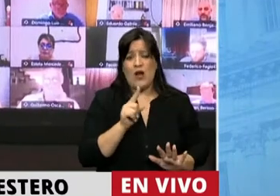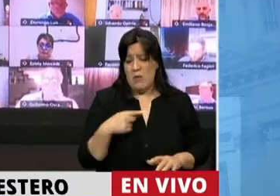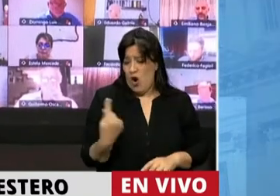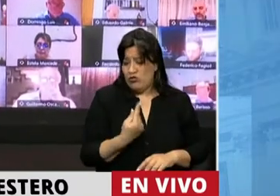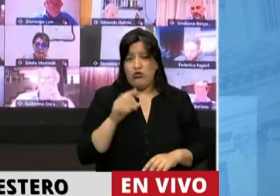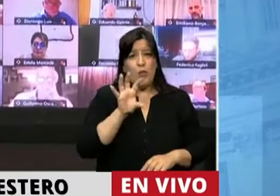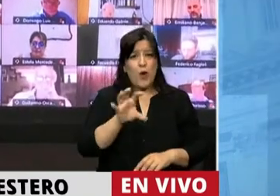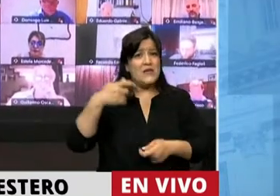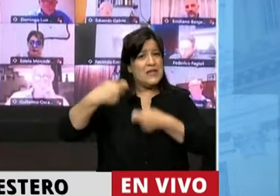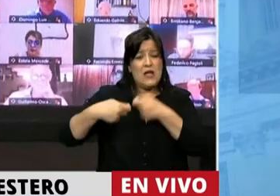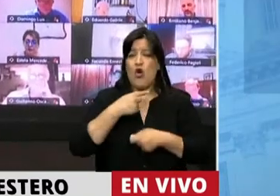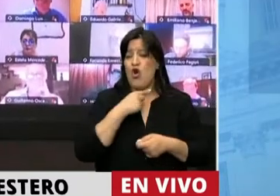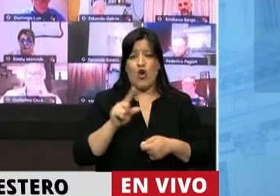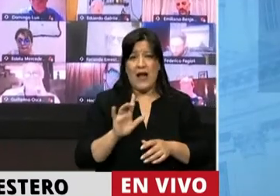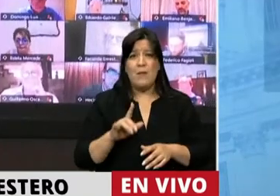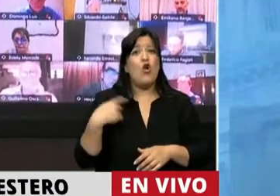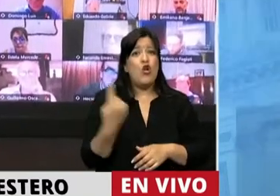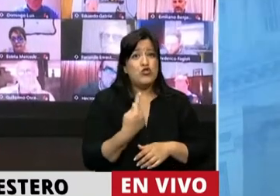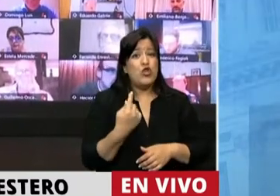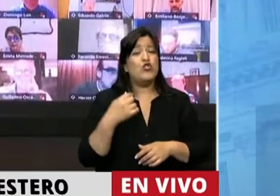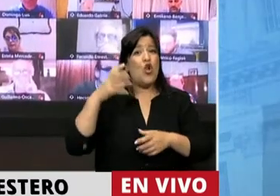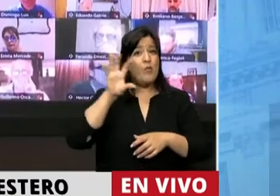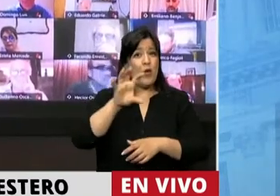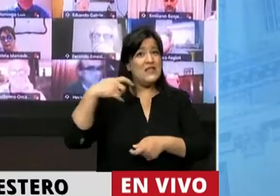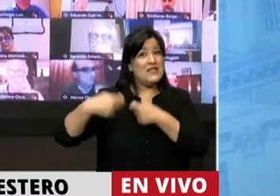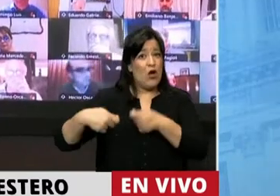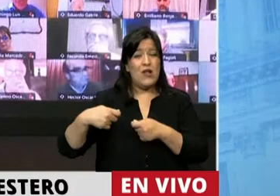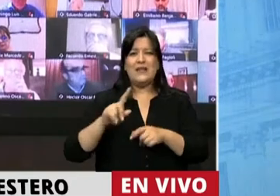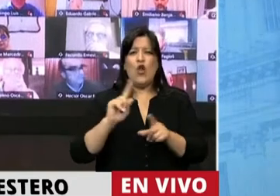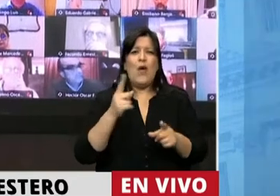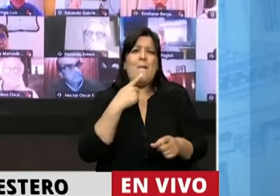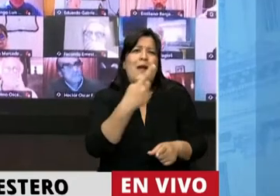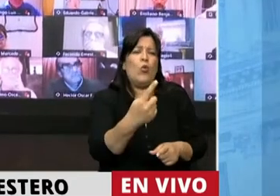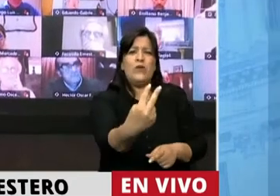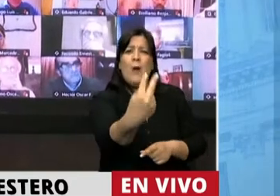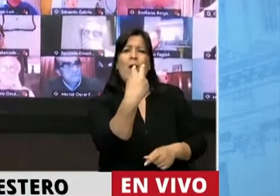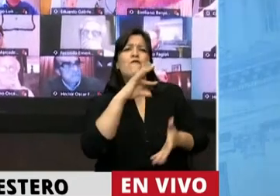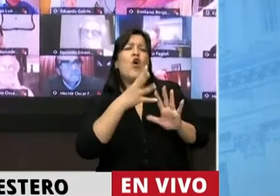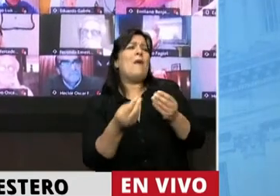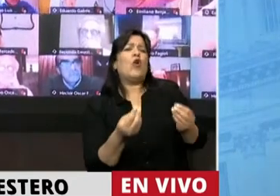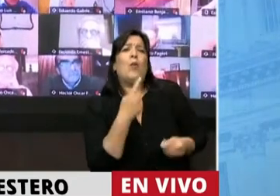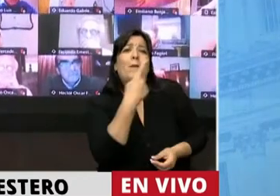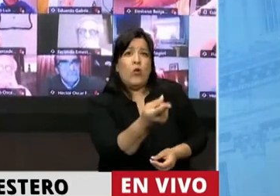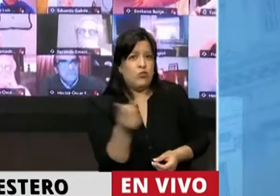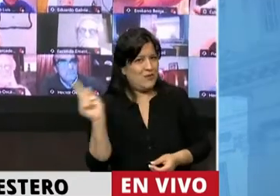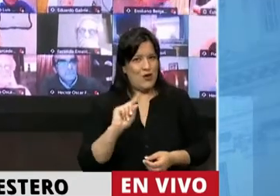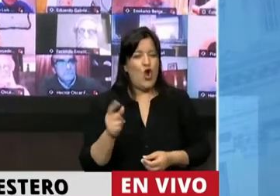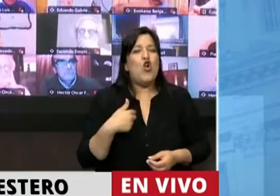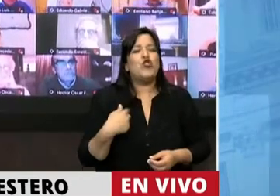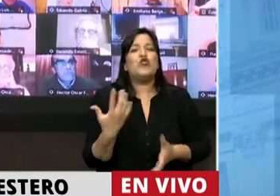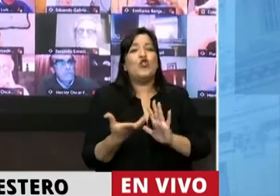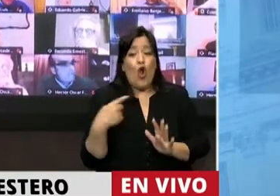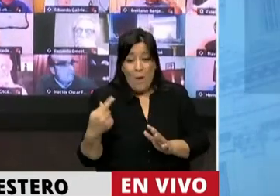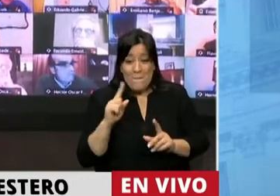nosotros de Santiago, nosotros le vamos a decir, ya no le preguntamos cómo nos ven, nosotros le vamos a decir cómo